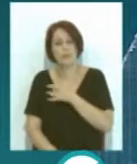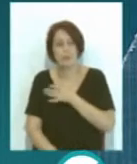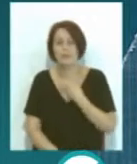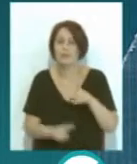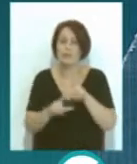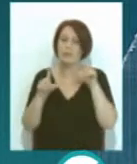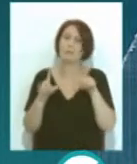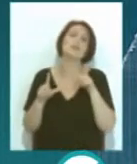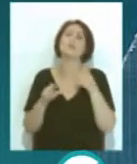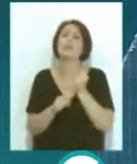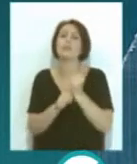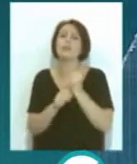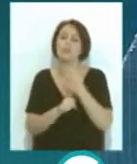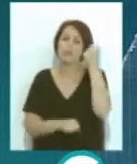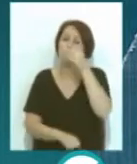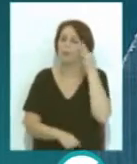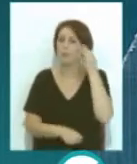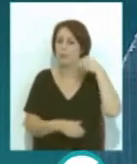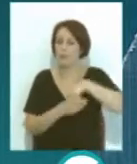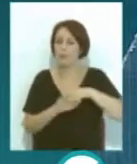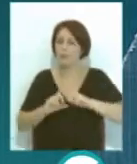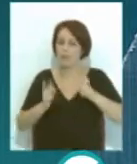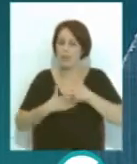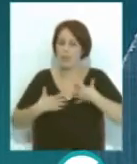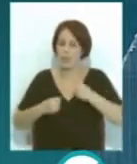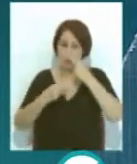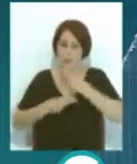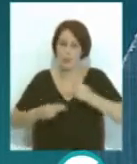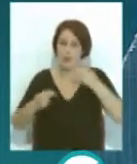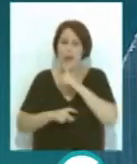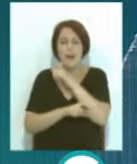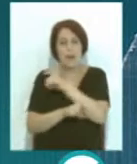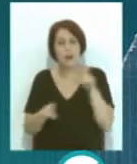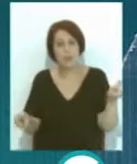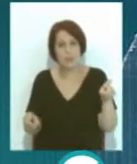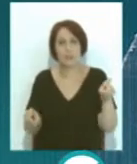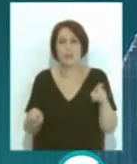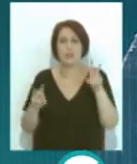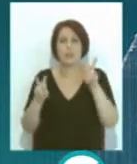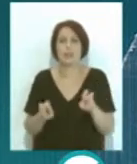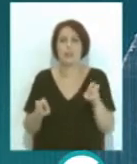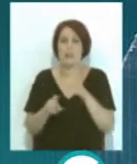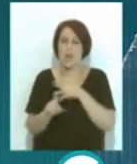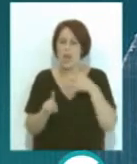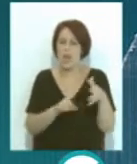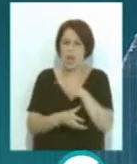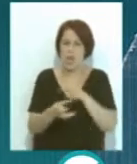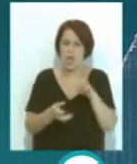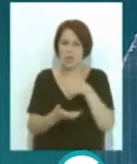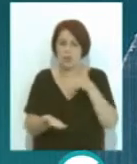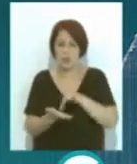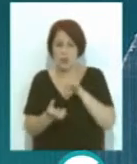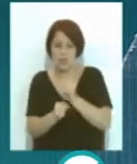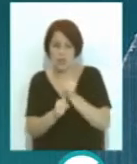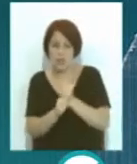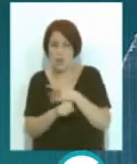representan a los trabajadores y trabajadoras del sector de la sanidad pública han llamado la atención sobre las agresiones durante el ejercicio